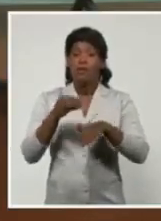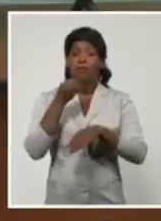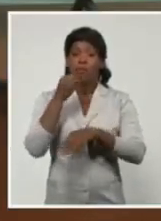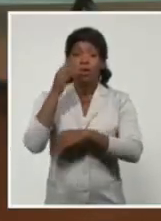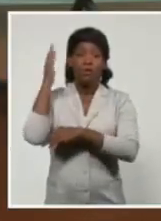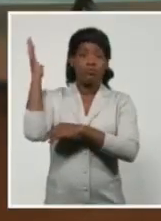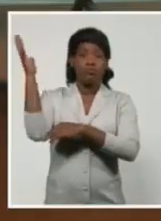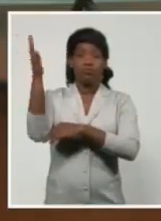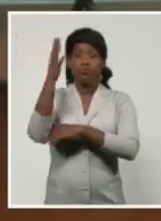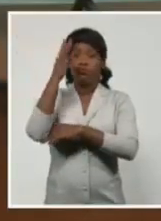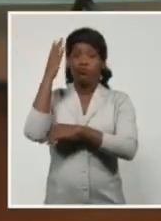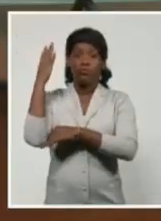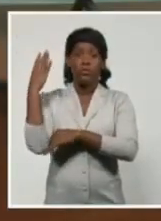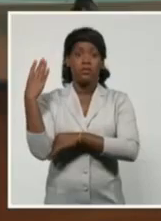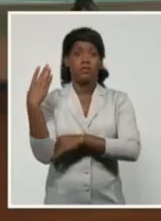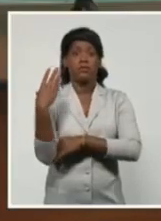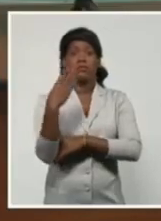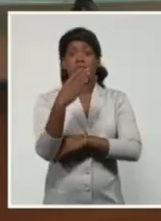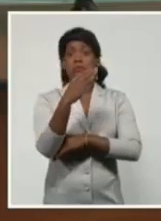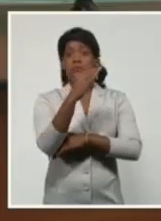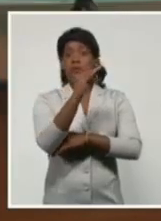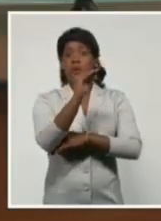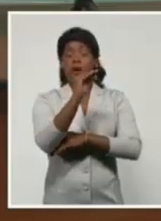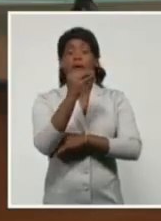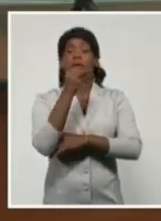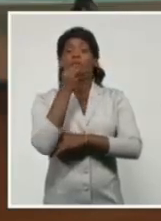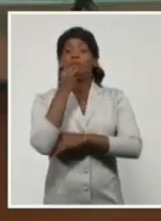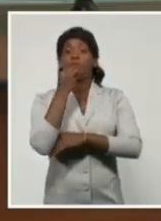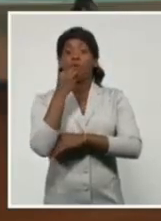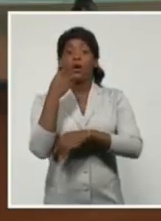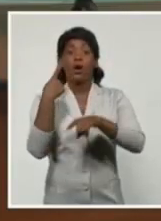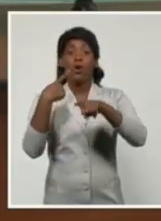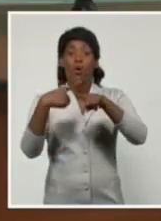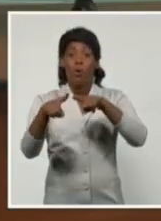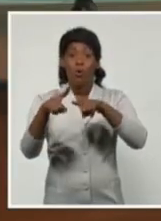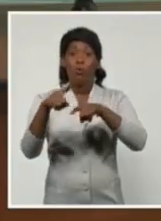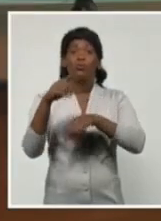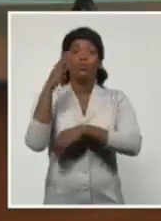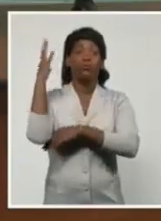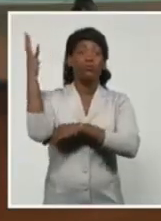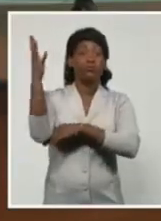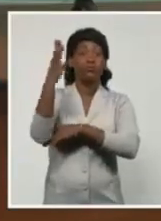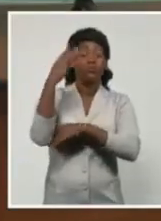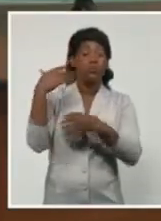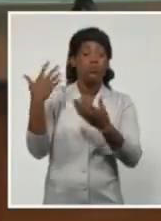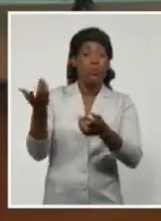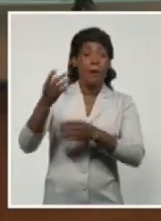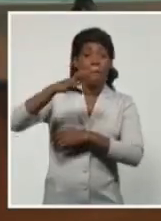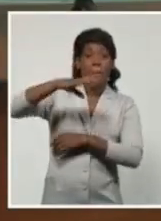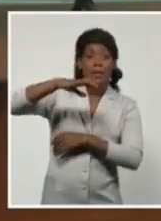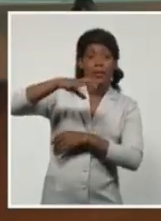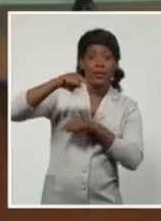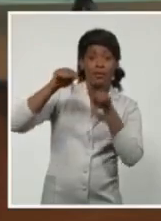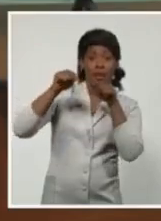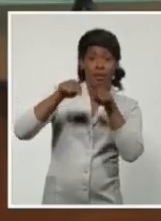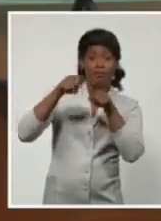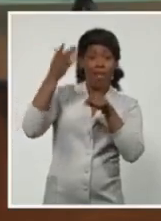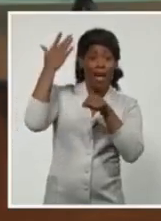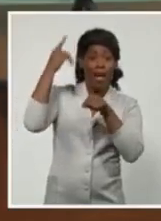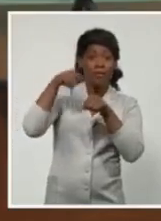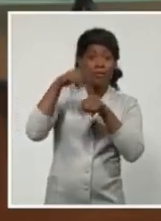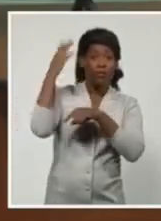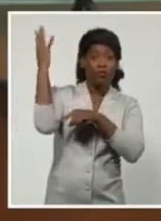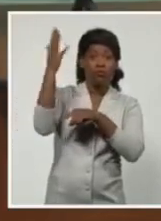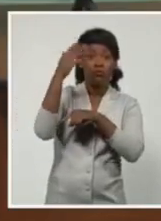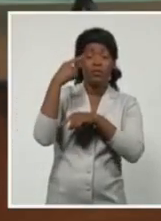lo hemos visto y lo hemos visto por ejemplo en el huracán Gustaf en Pinar del Río. Salió, se alejaba, qué bueno,